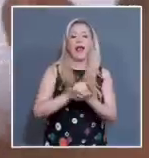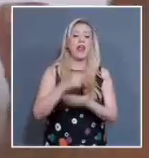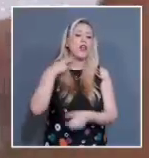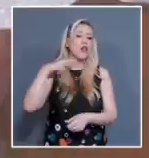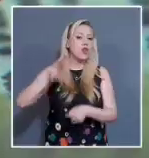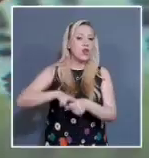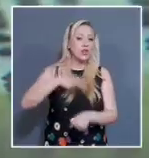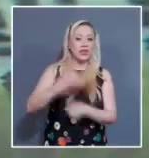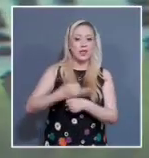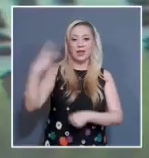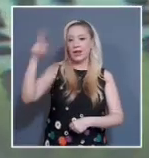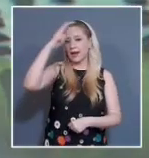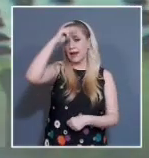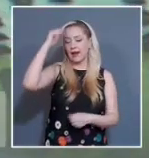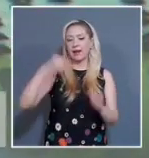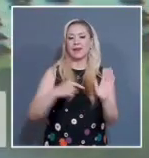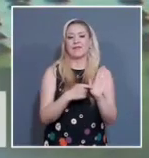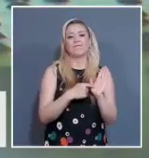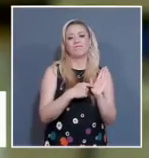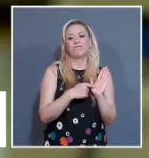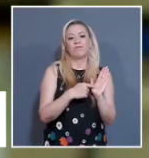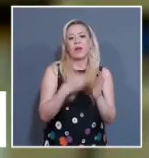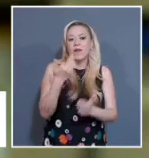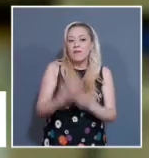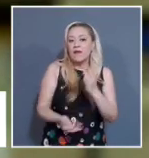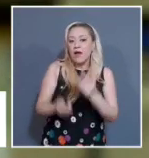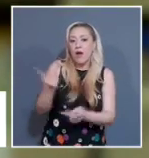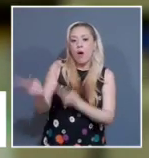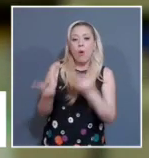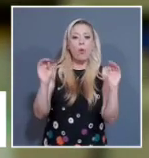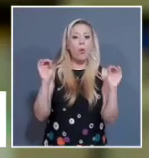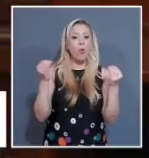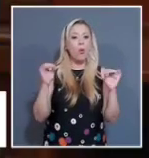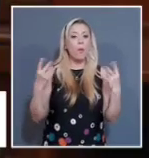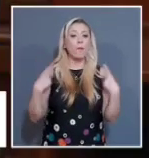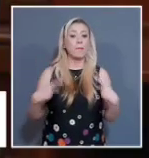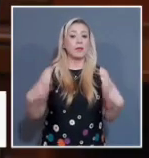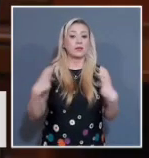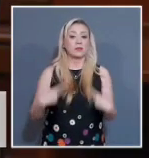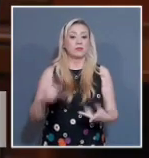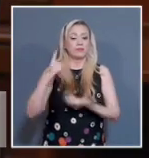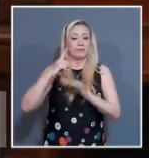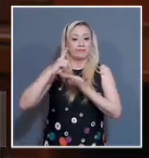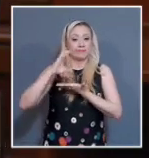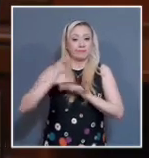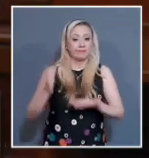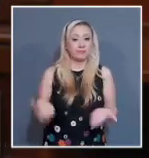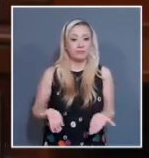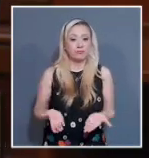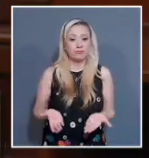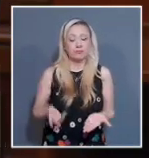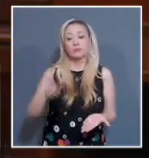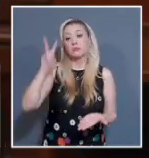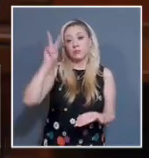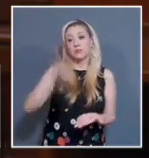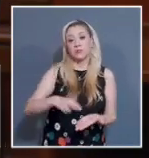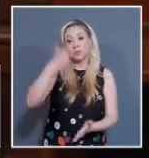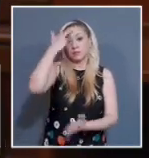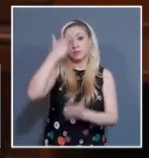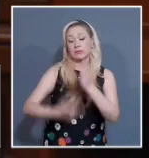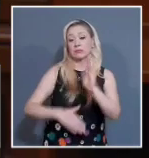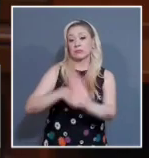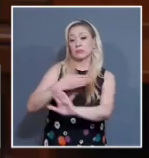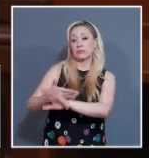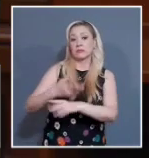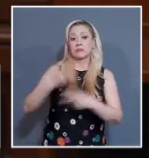porque no hubo consulta previa a personas con discapacidad. Impactan directamente las personas con alguna discapacidad,